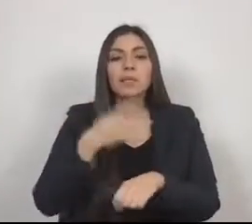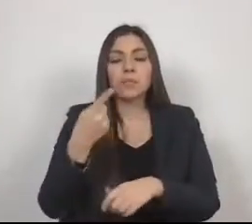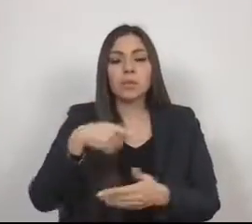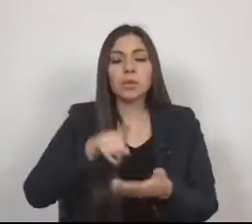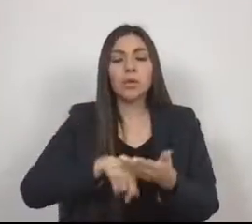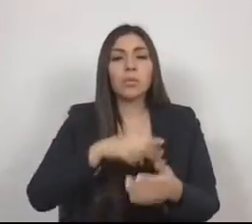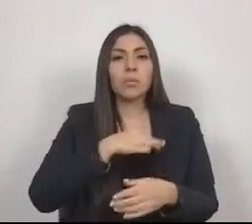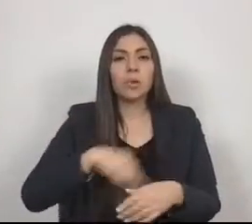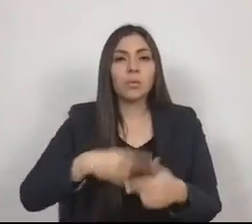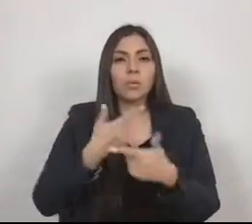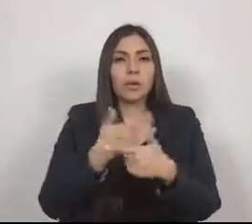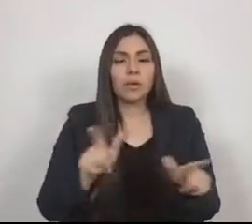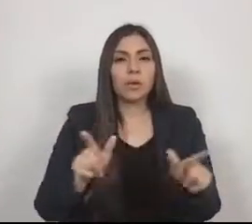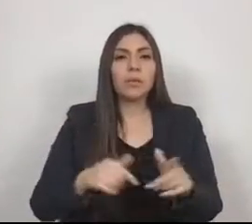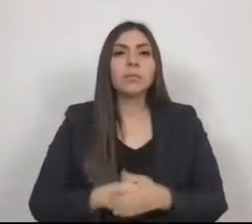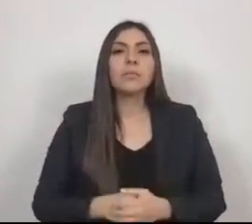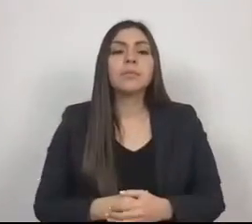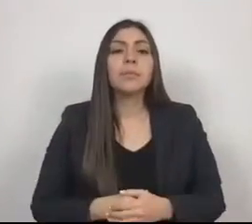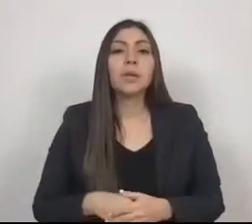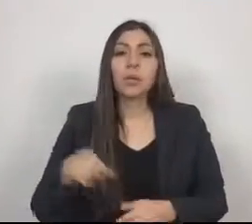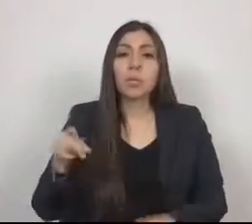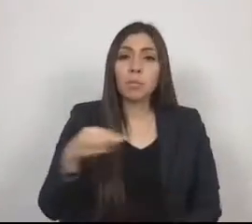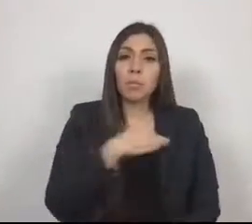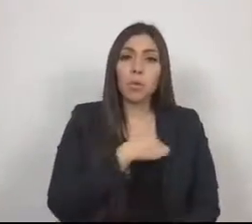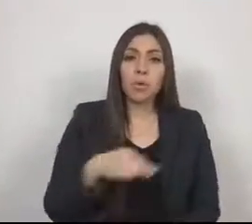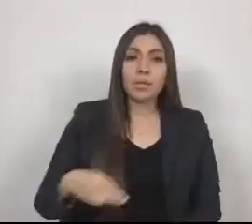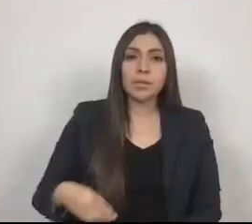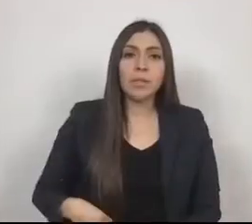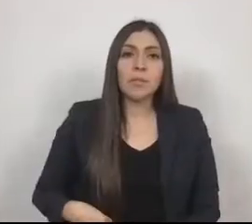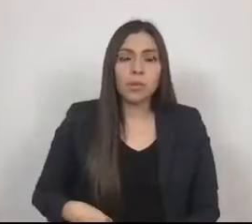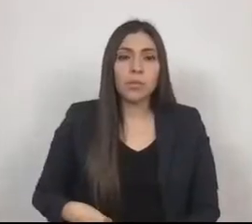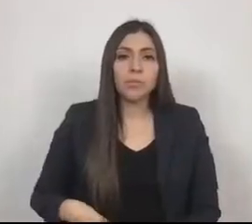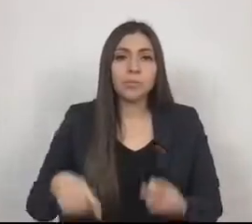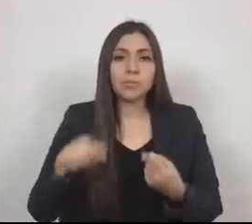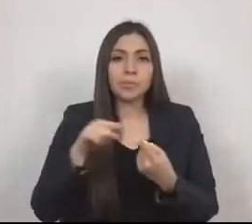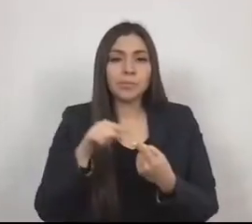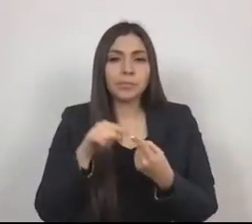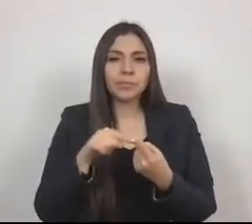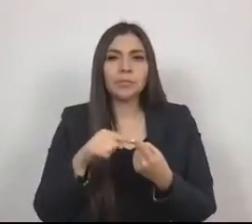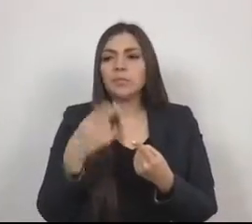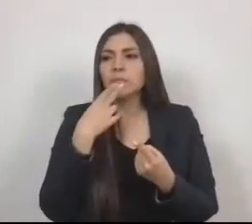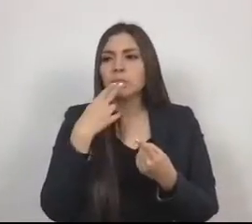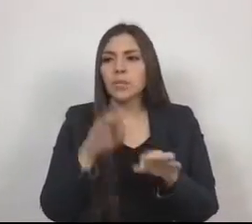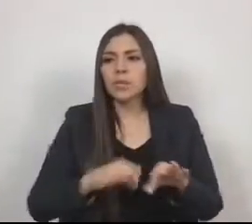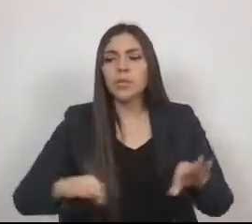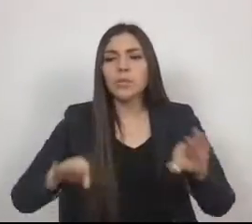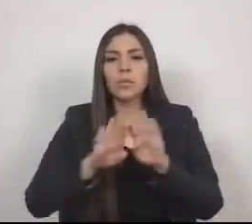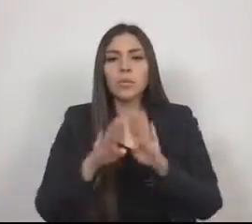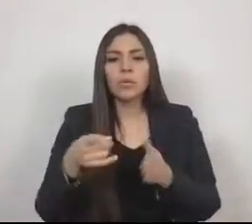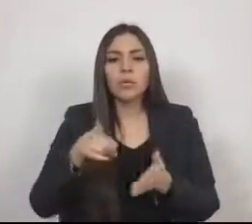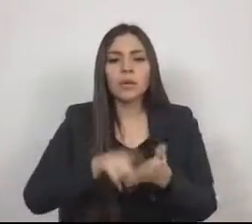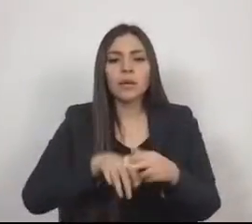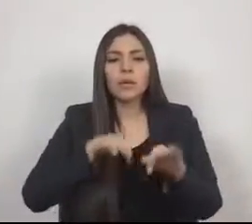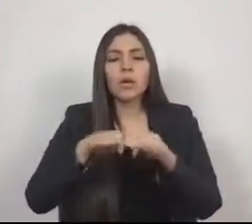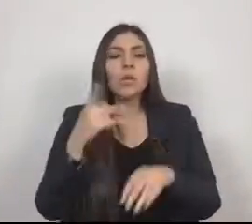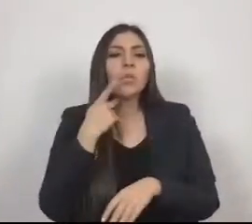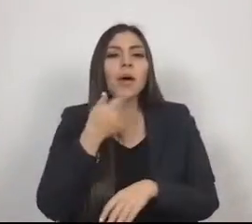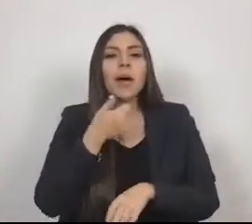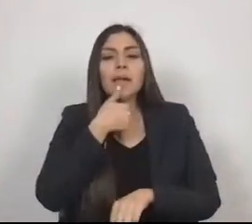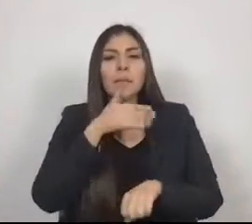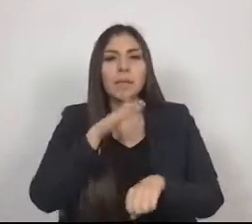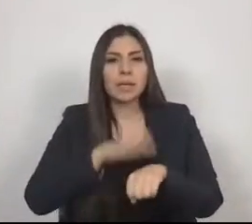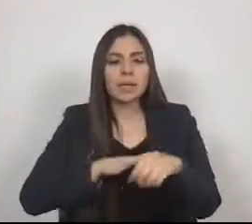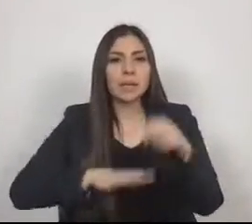El municipio, entendido este como institución base de la vida política administrativa de una sociedad, se encuentra